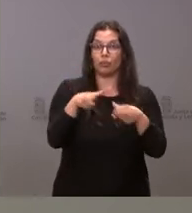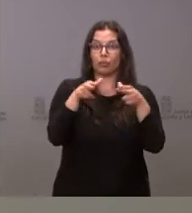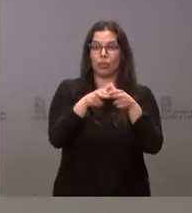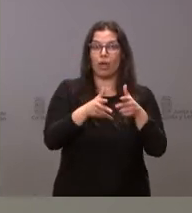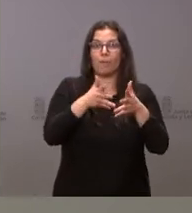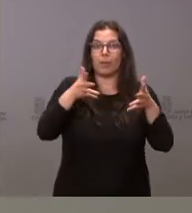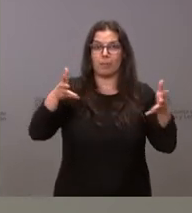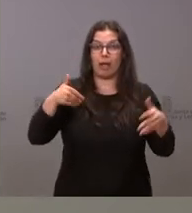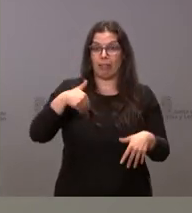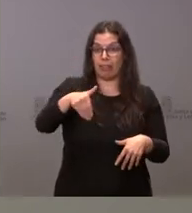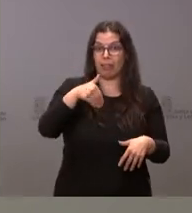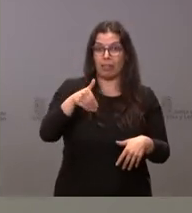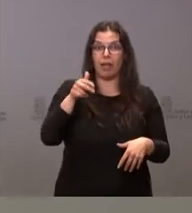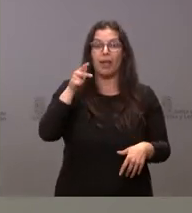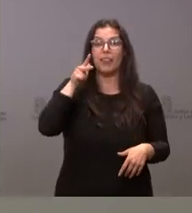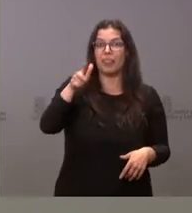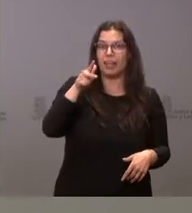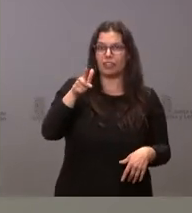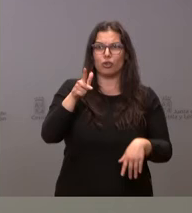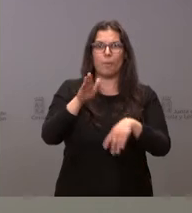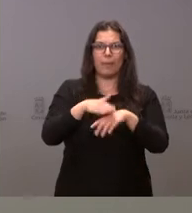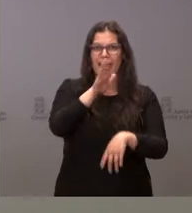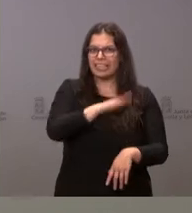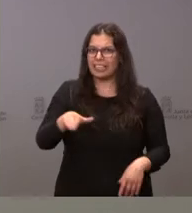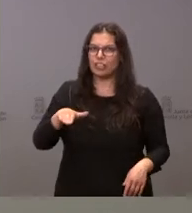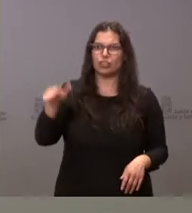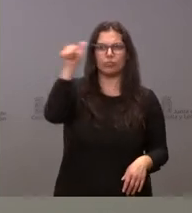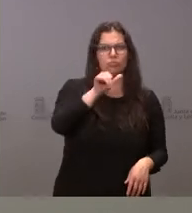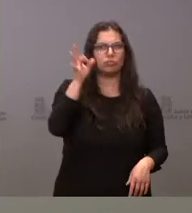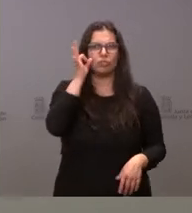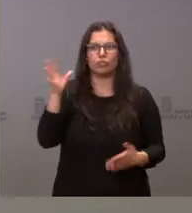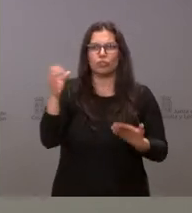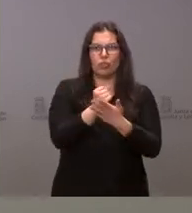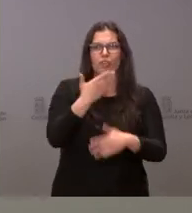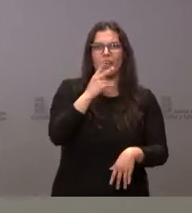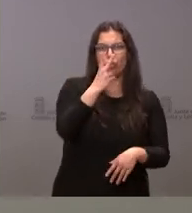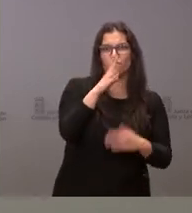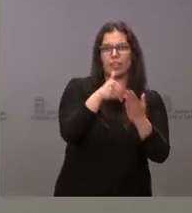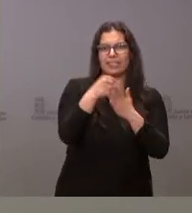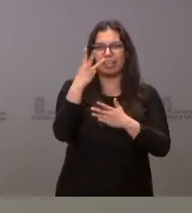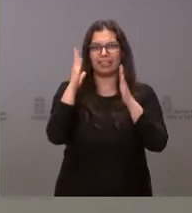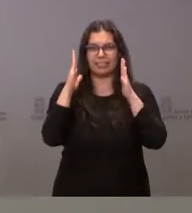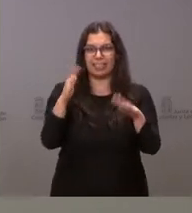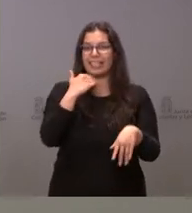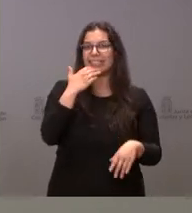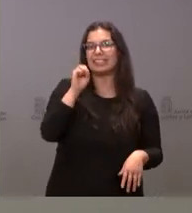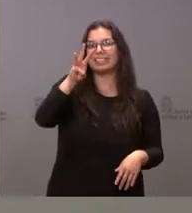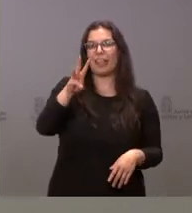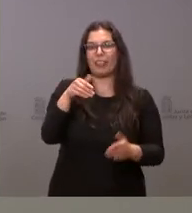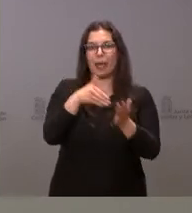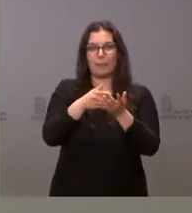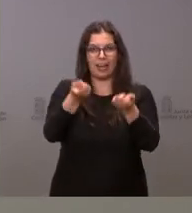porque va a ser un derecho para todos los potenciales niños y niñas de dos o tres años, concretamente cerca de 13.000 alumnos.